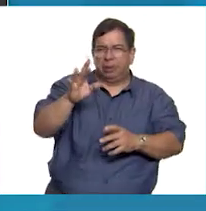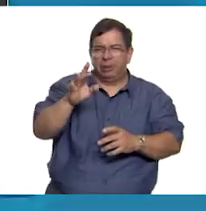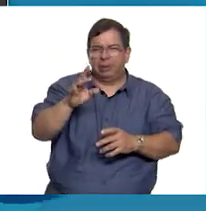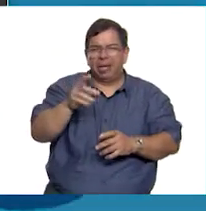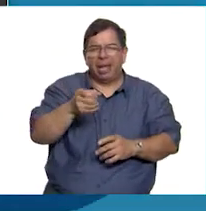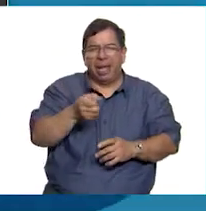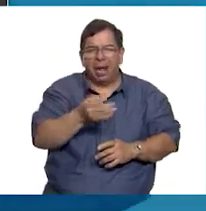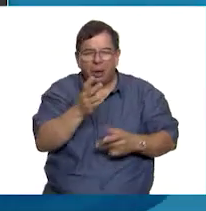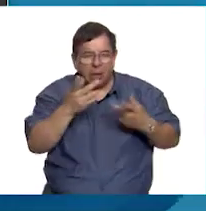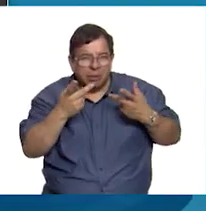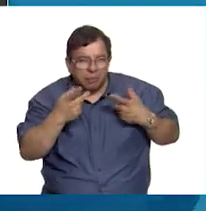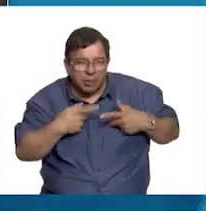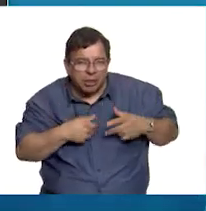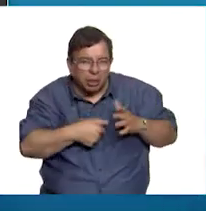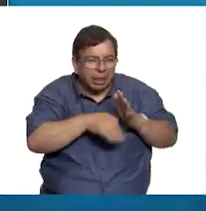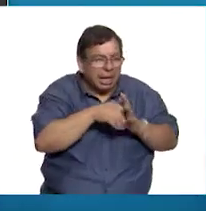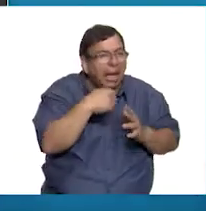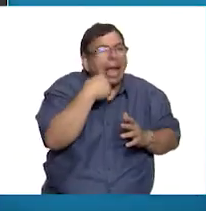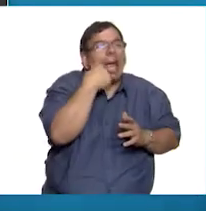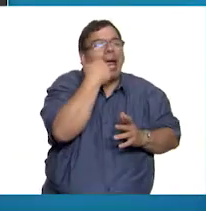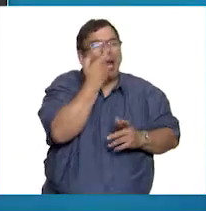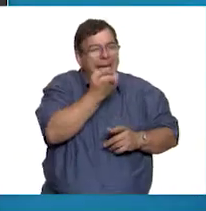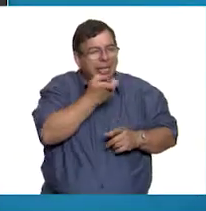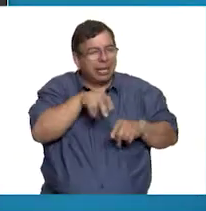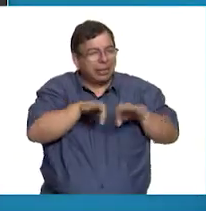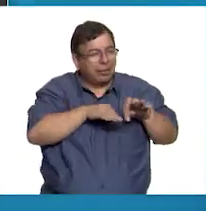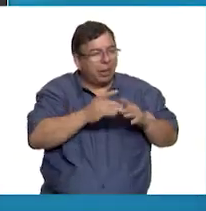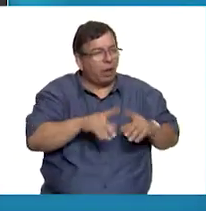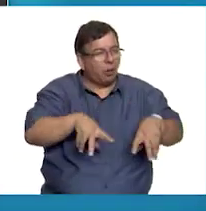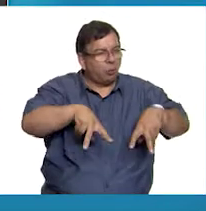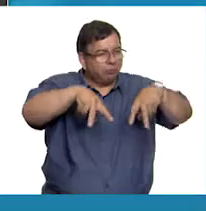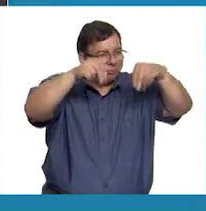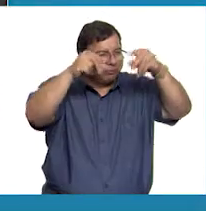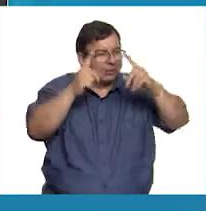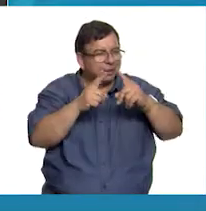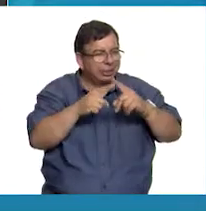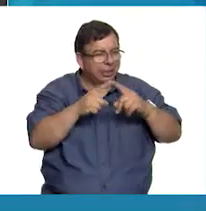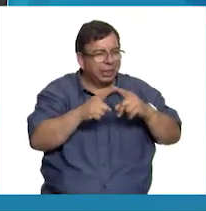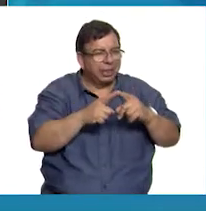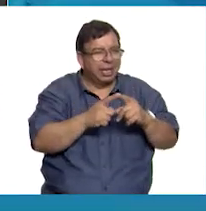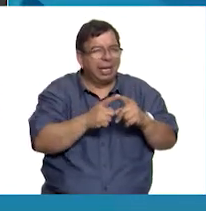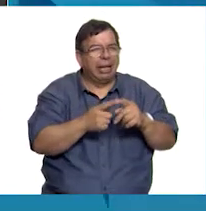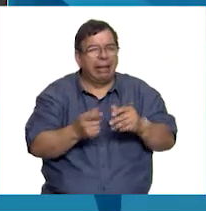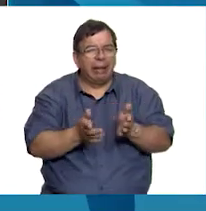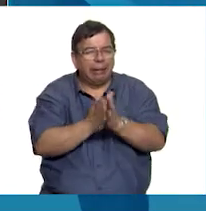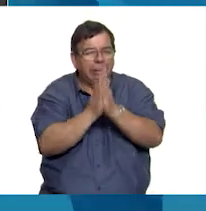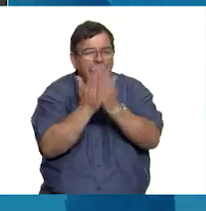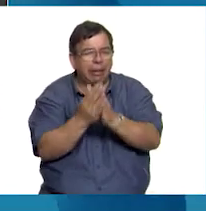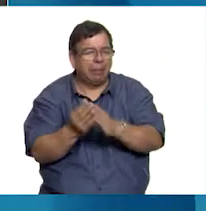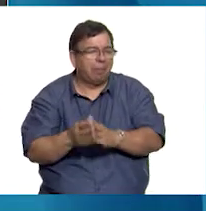algunos arquitectos era el puesto que tenía en la Catedral. Los libros fueron solo un pretexto.